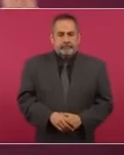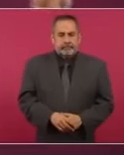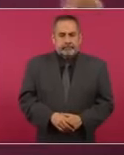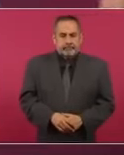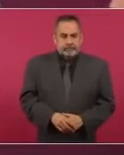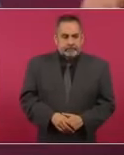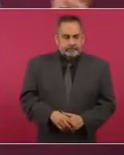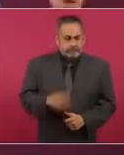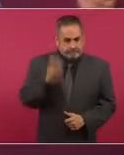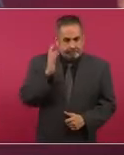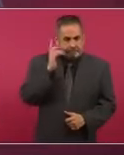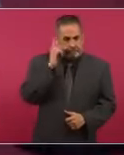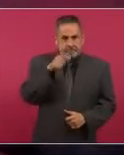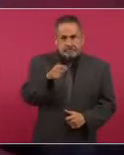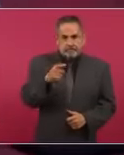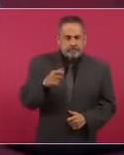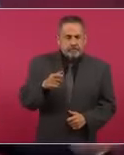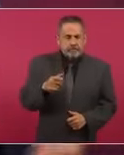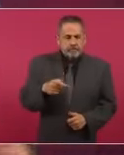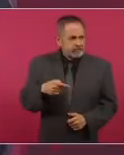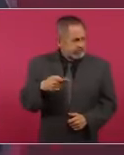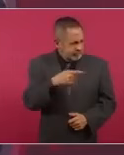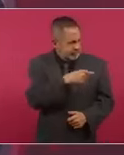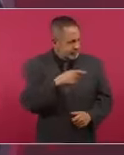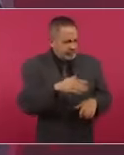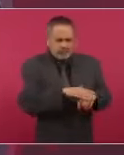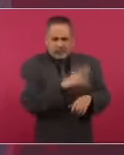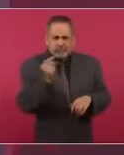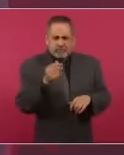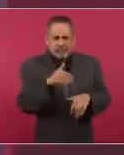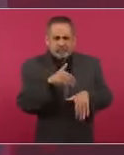Sería bueno que explicaran por qué no violan la Constitución.